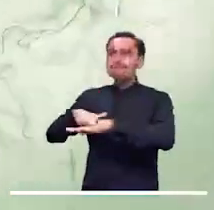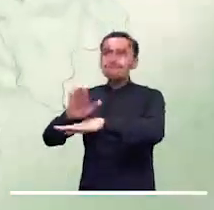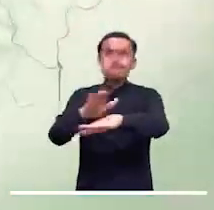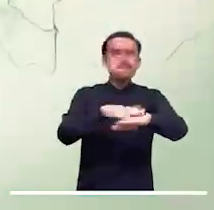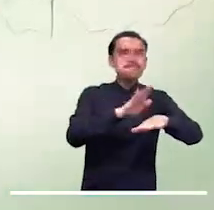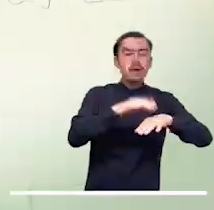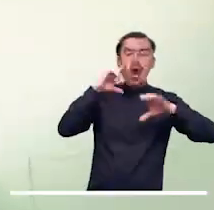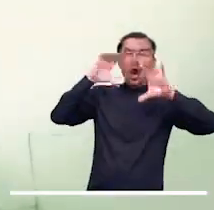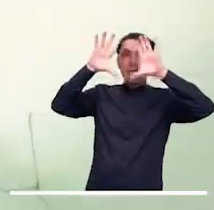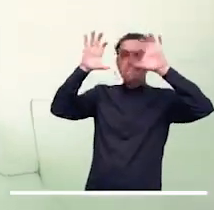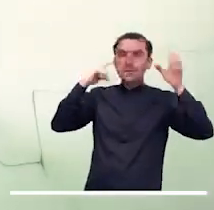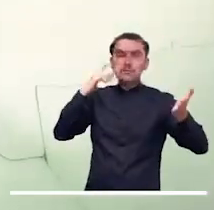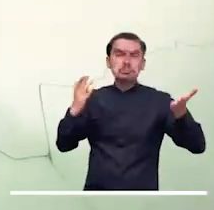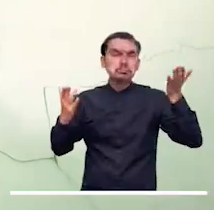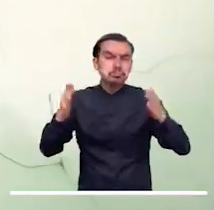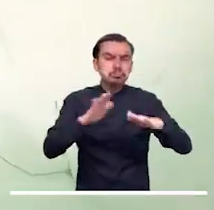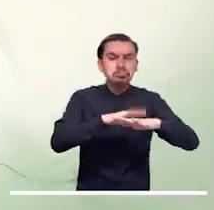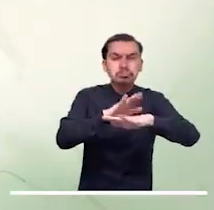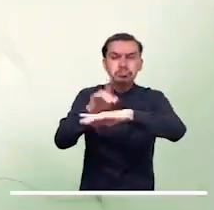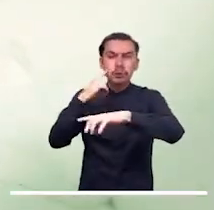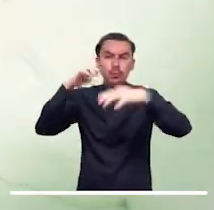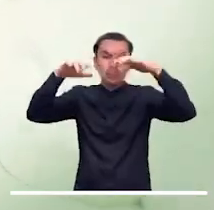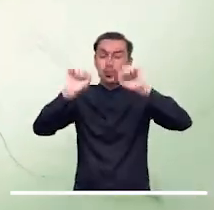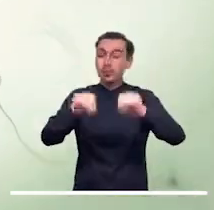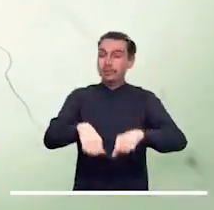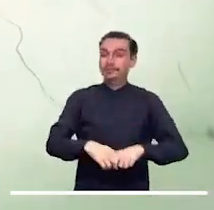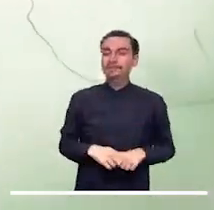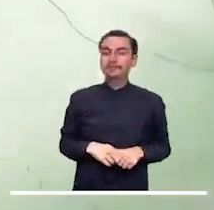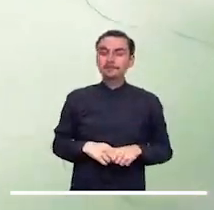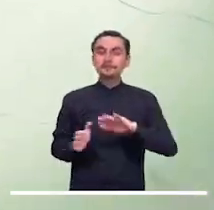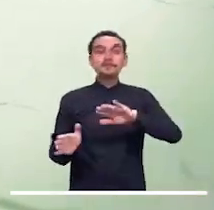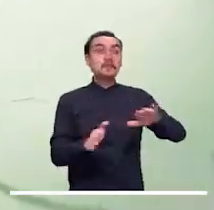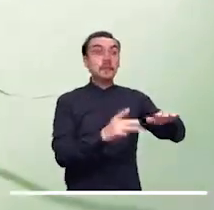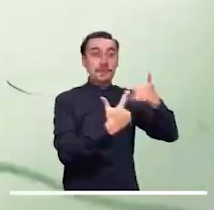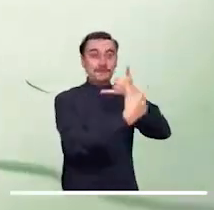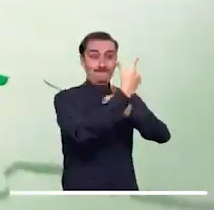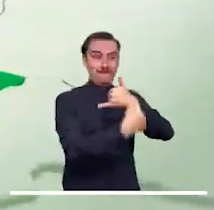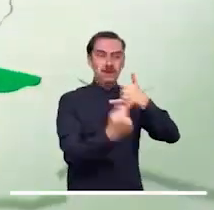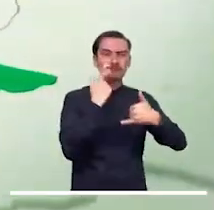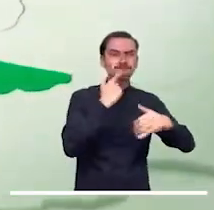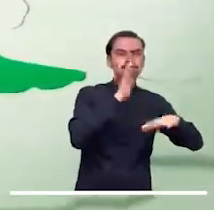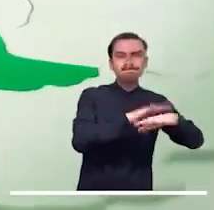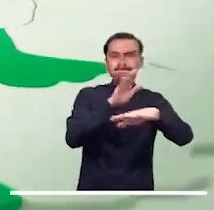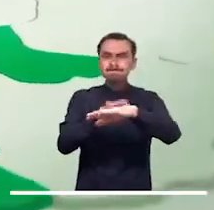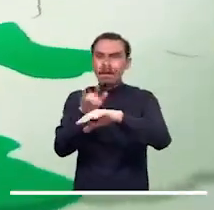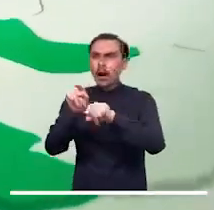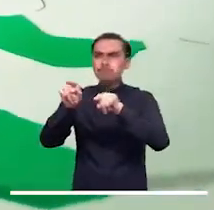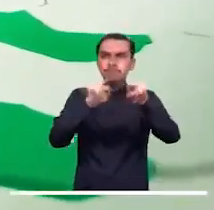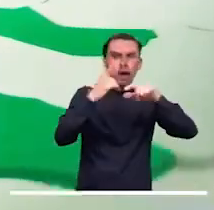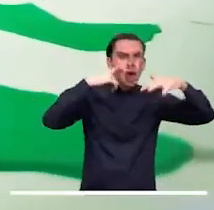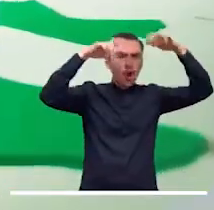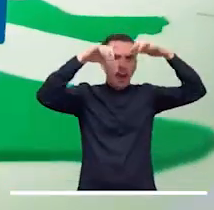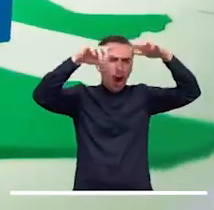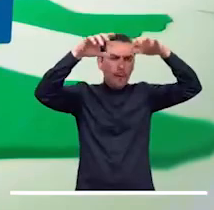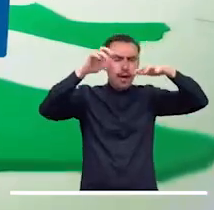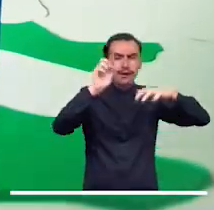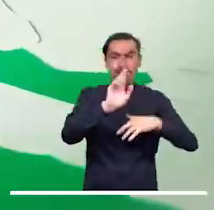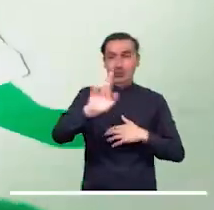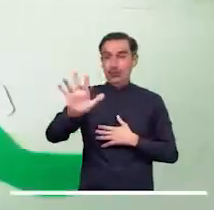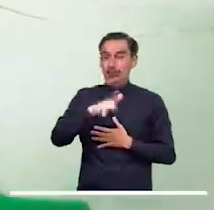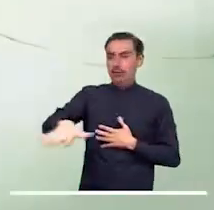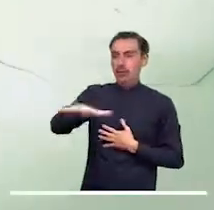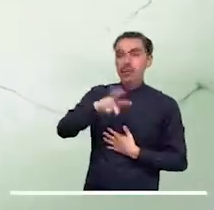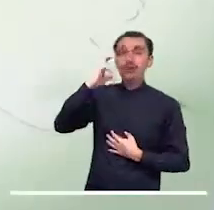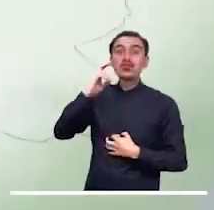Para el litoral pacífico se pronostica que la jornada iniciará con escasa nubosidad, por lo cual se disfrutará del tiempo seco en